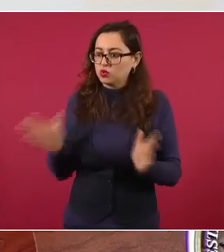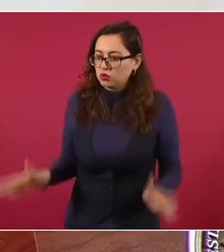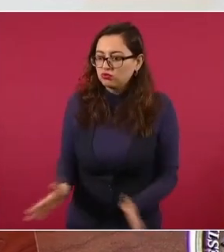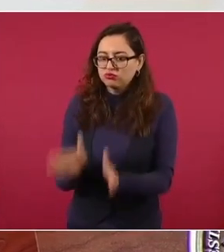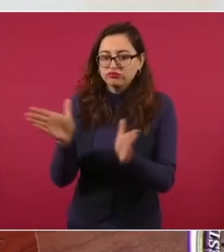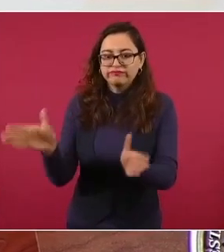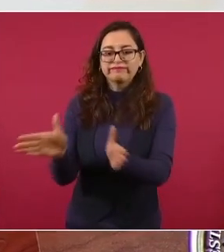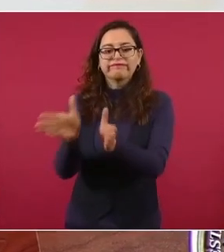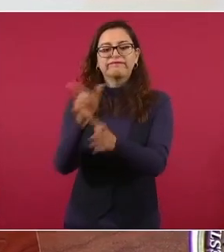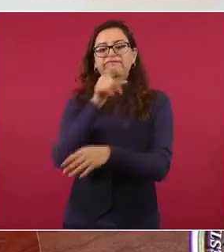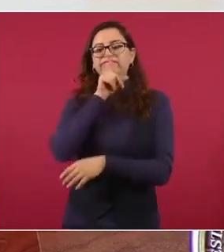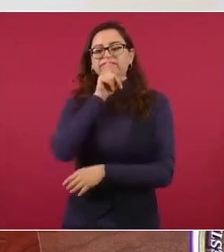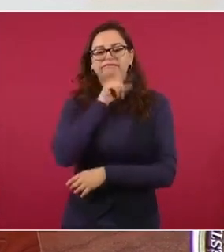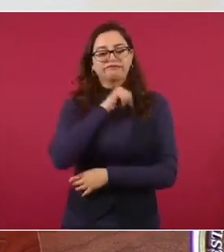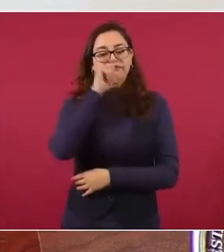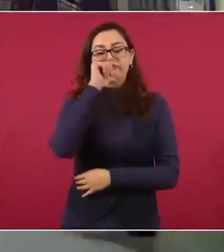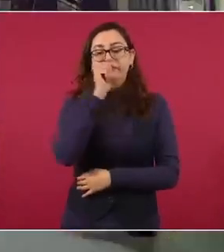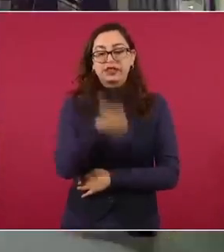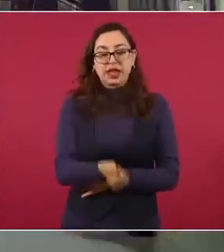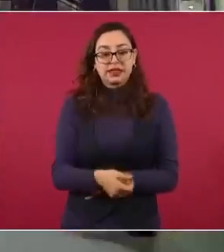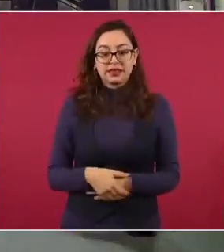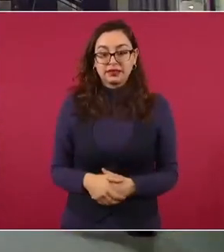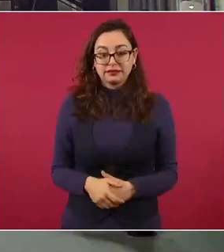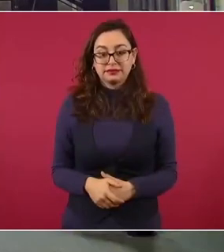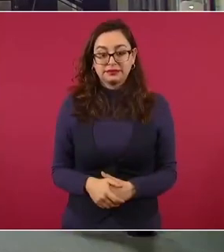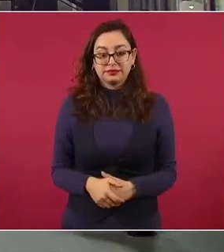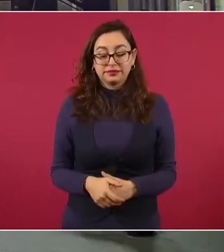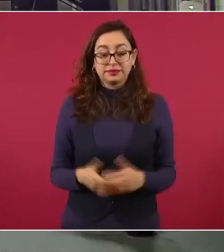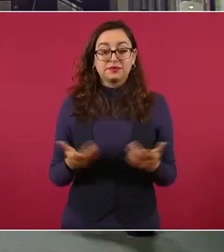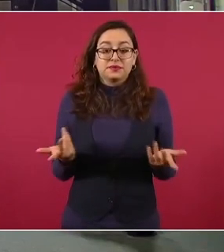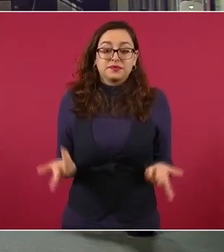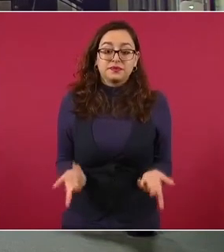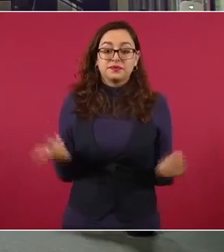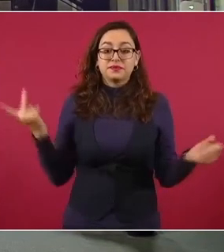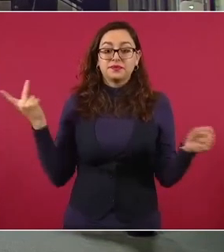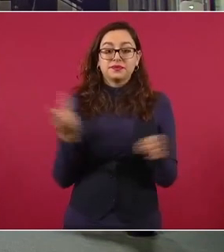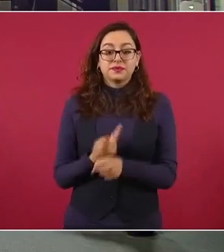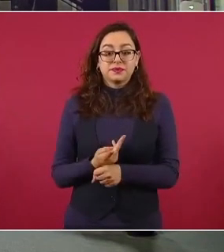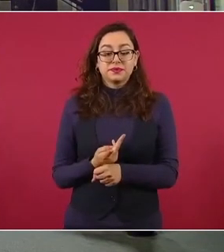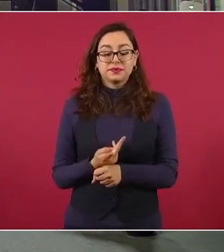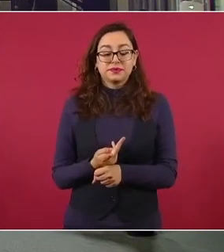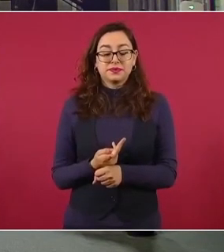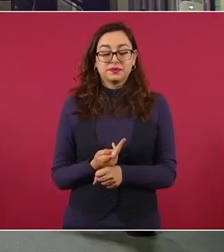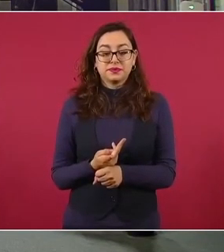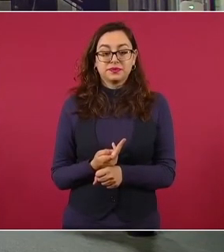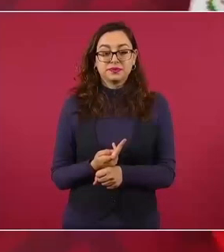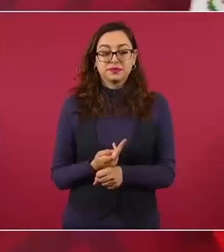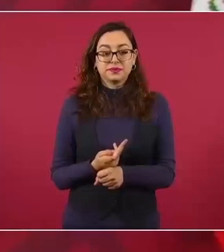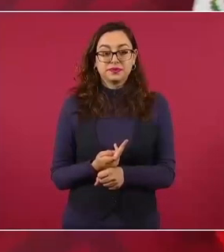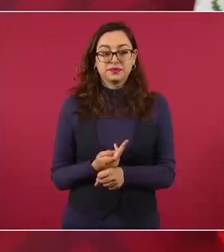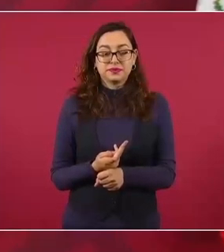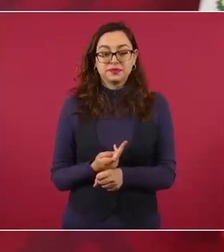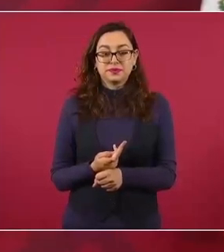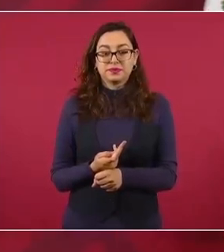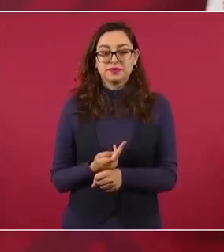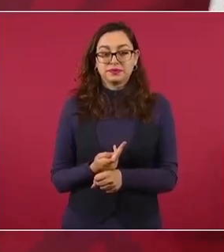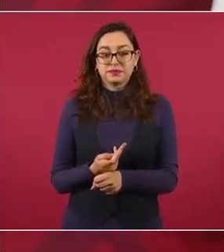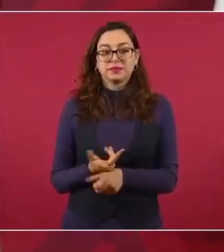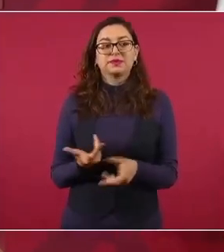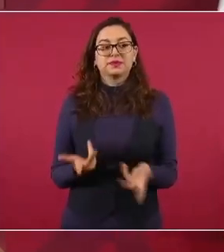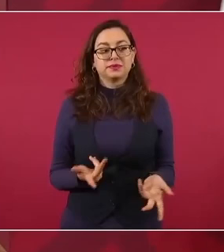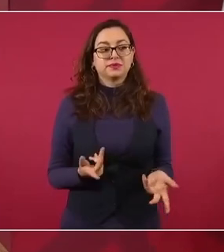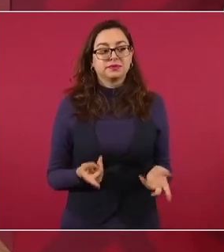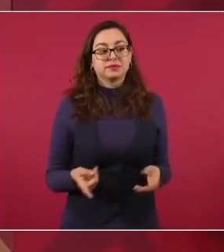Y esas libertades las utilizaron sus